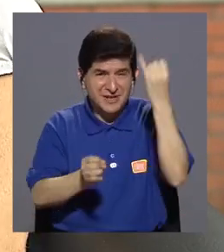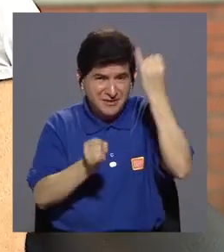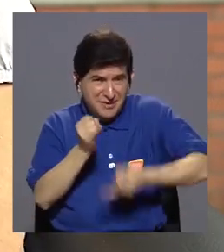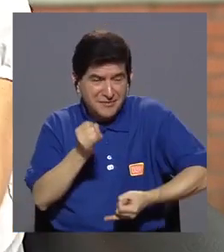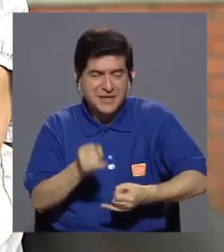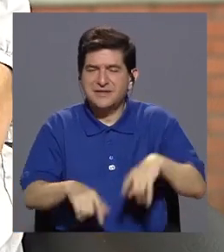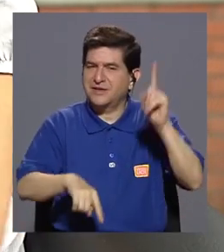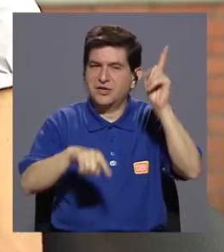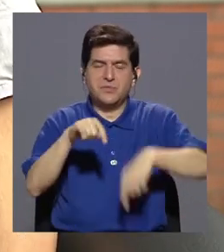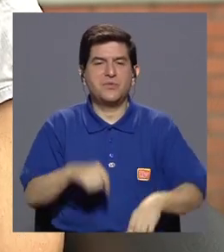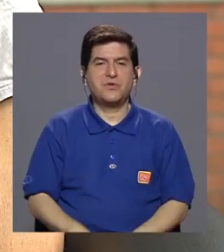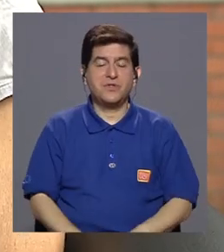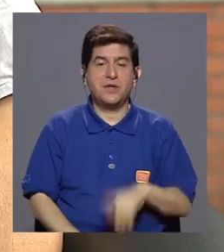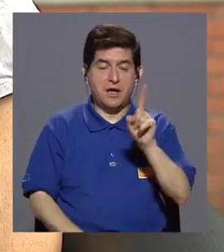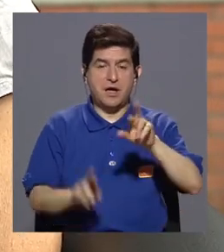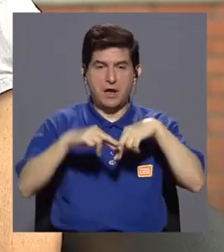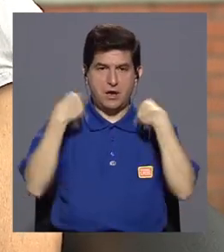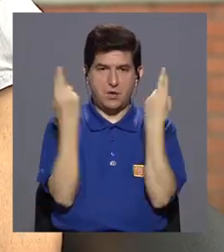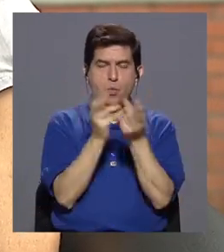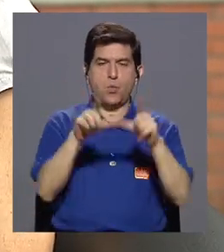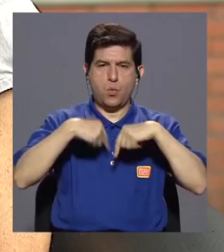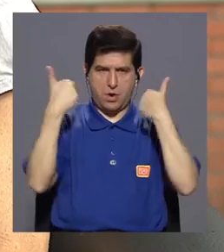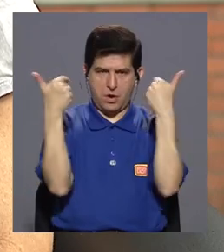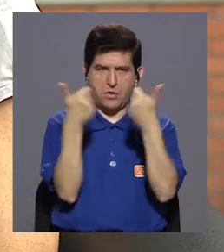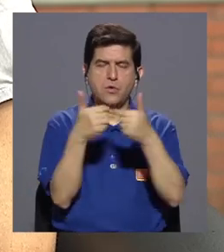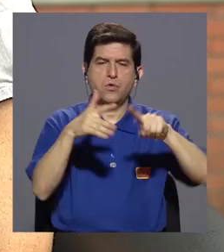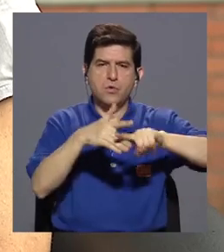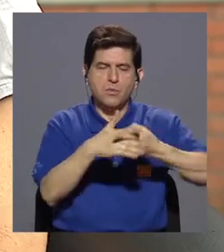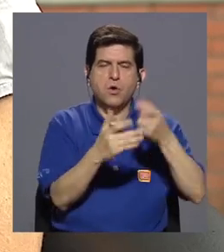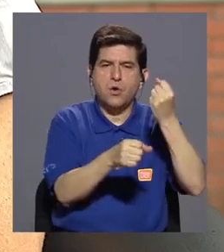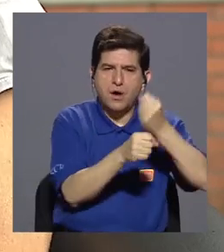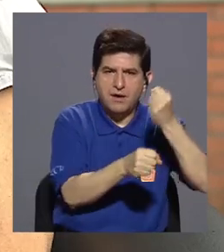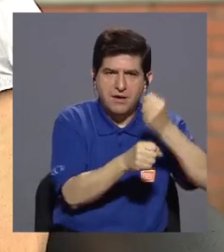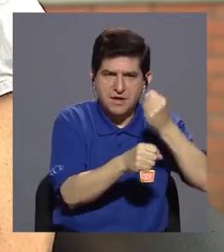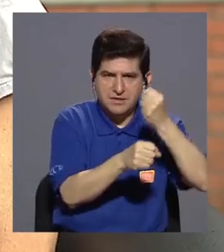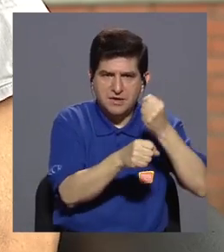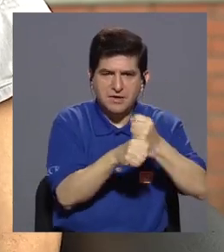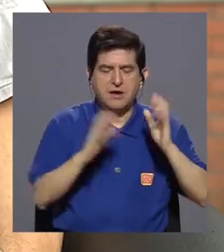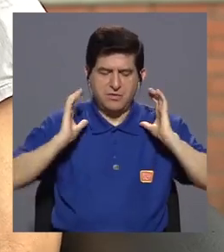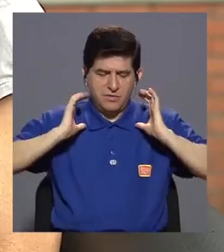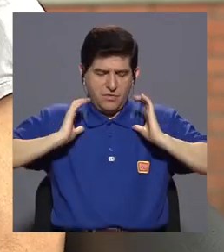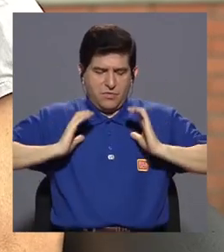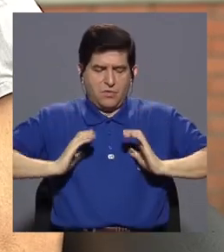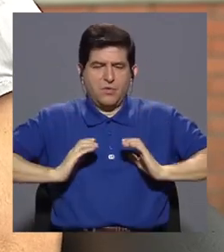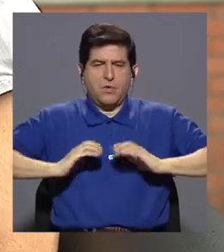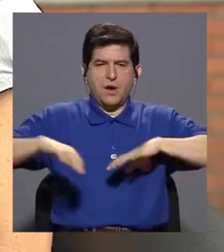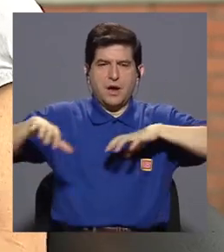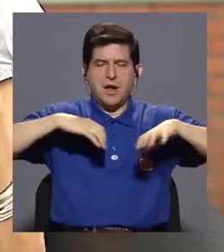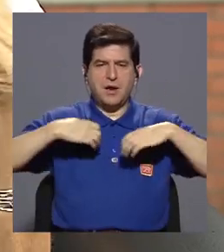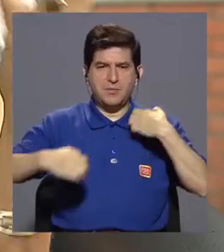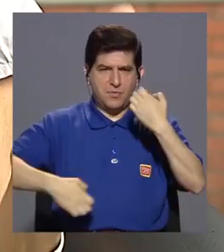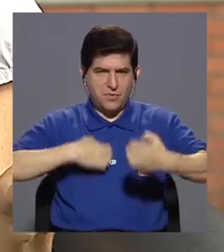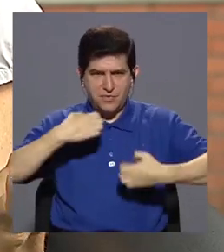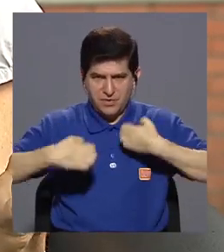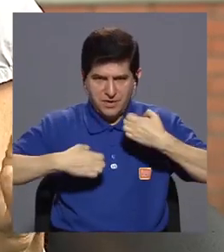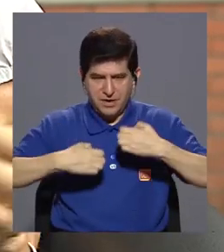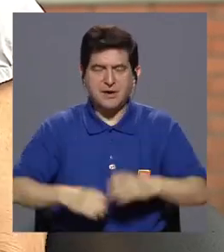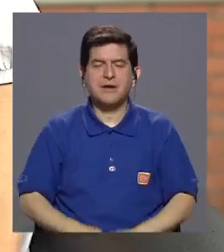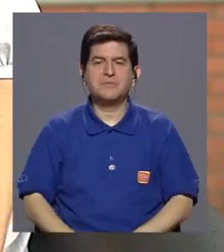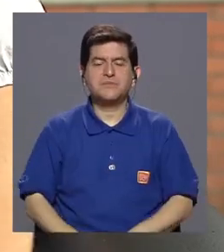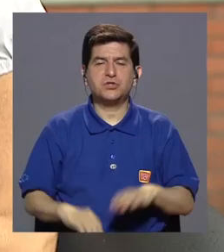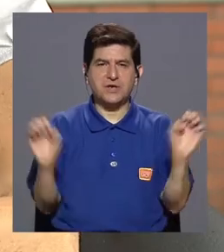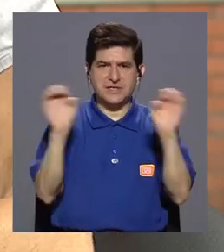vino en una sesión de grupo y empezó a trabajar corporalmente a mover la energía desde el cuerpo. A veces